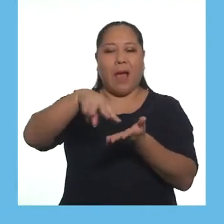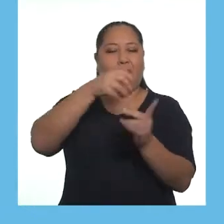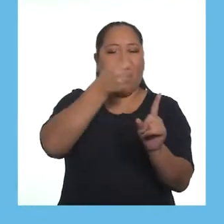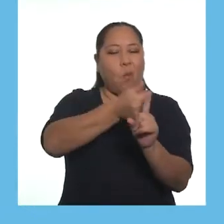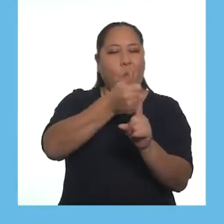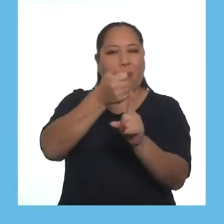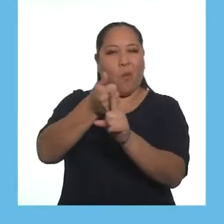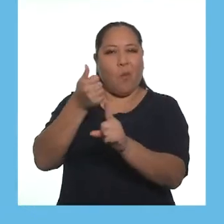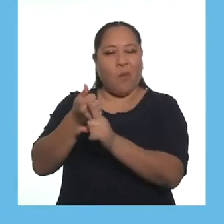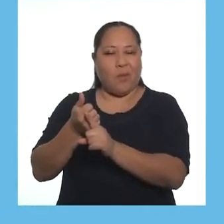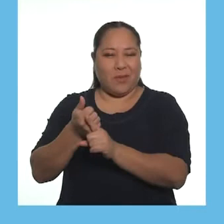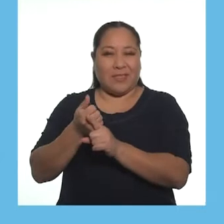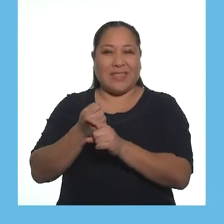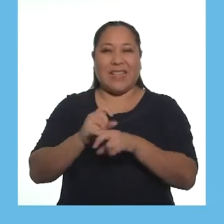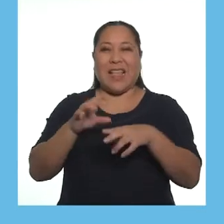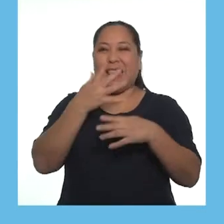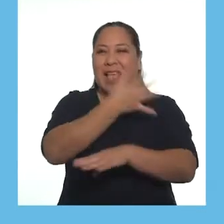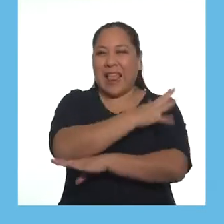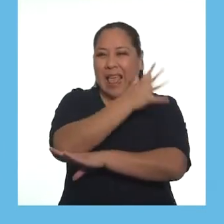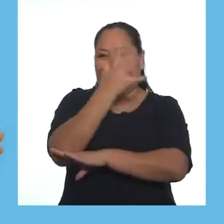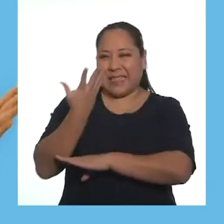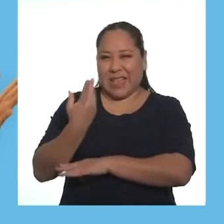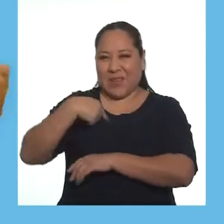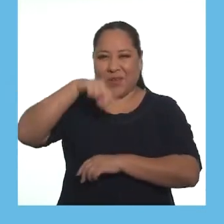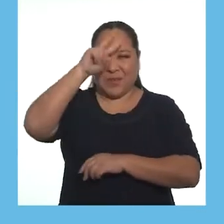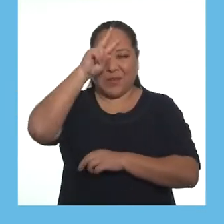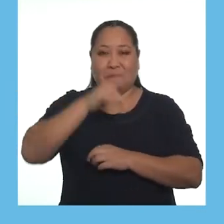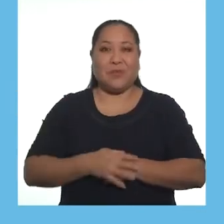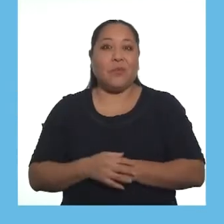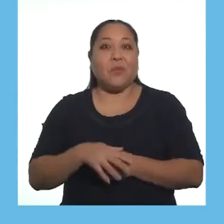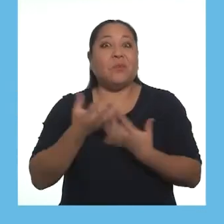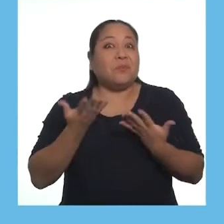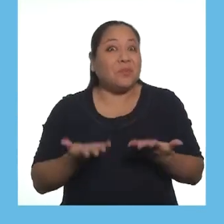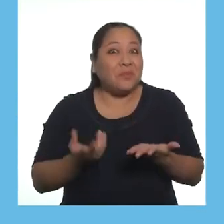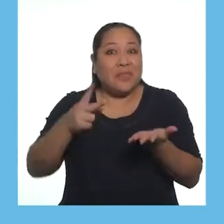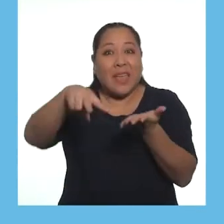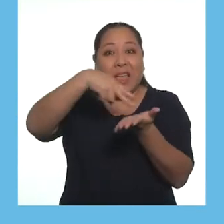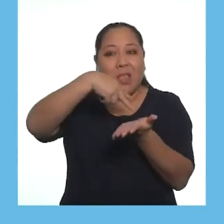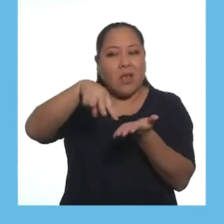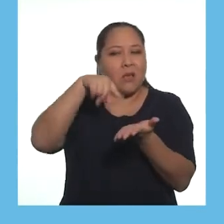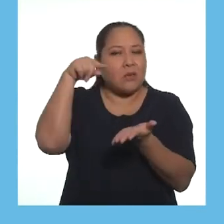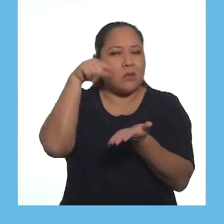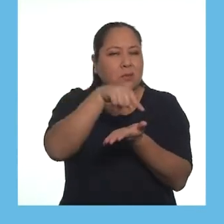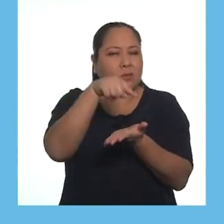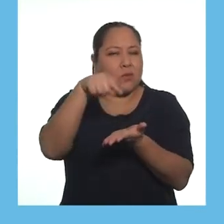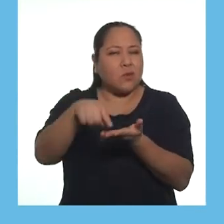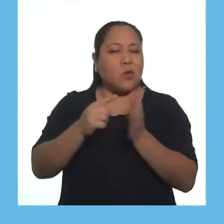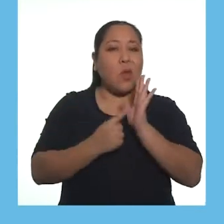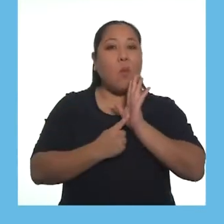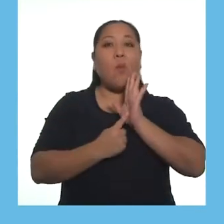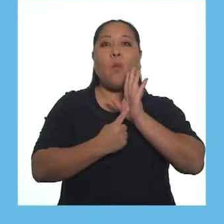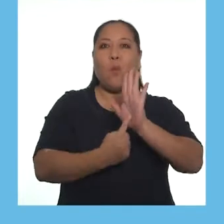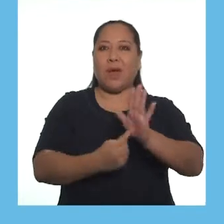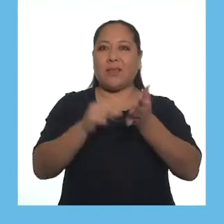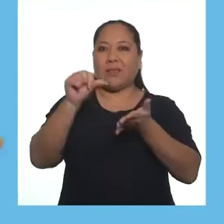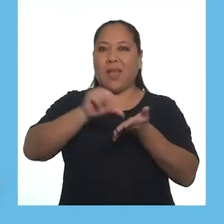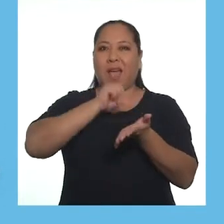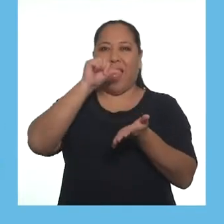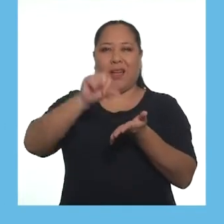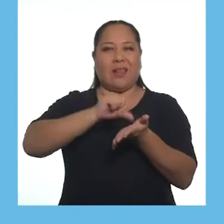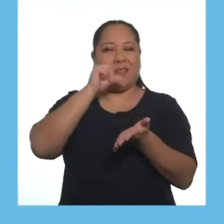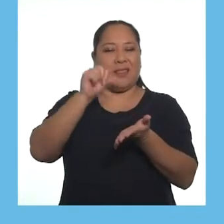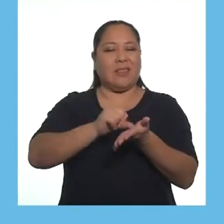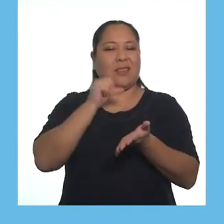sobre los bailes típicos de nuestra querida selva peruana. Y es que la danza se considera una de las